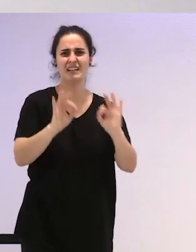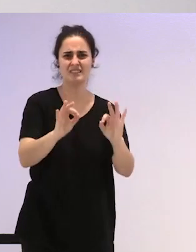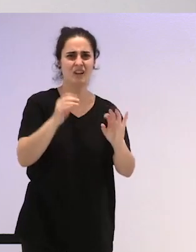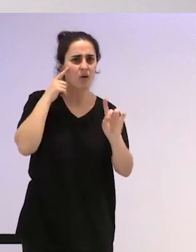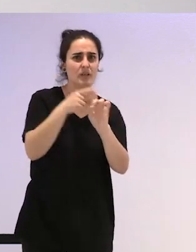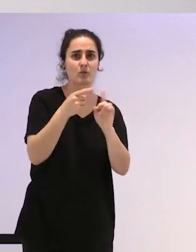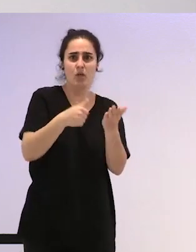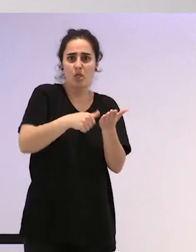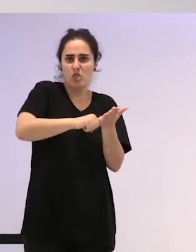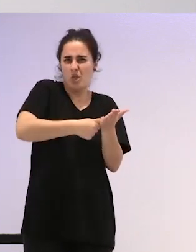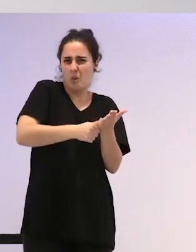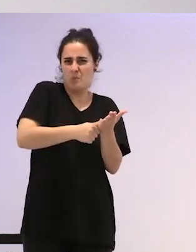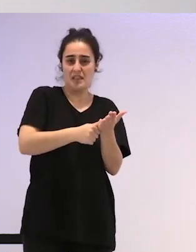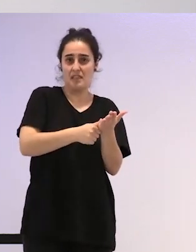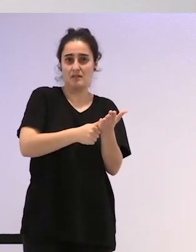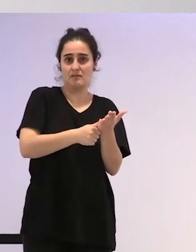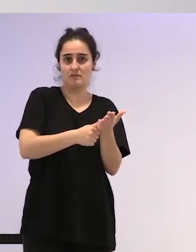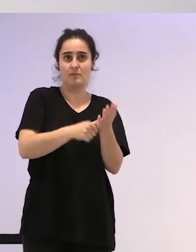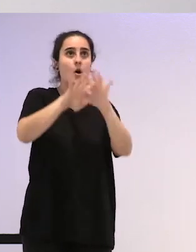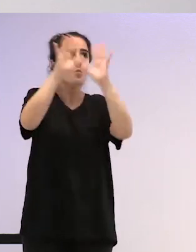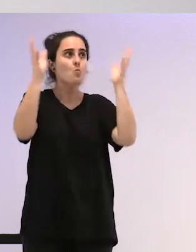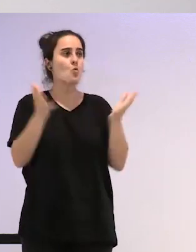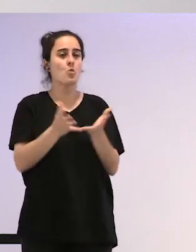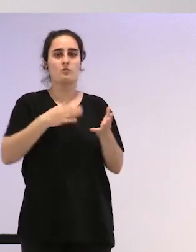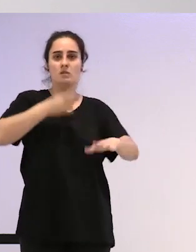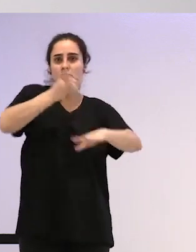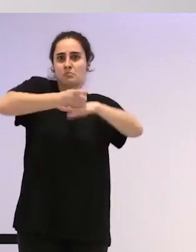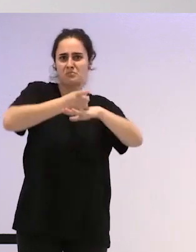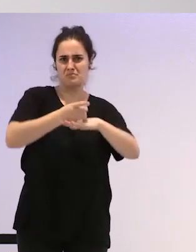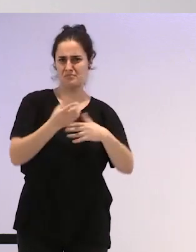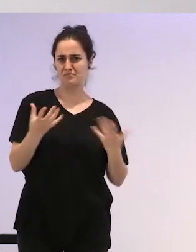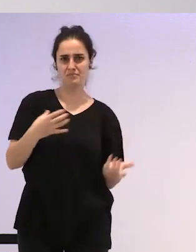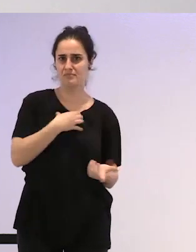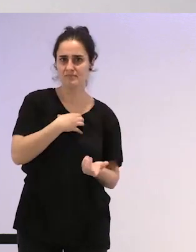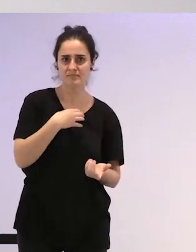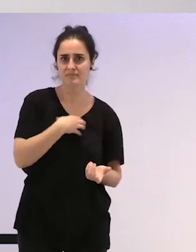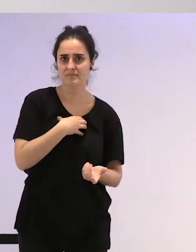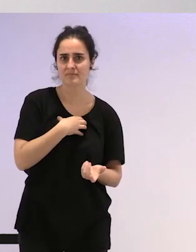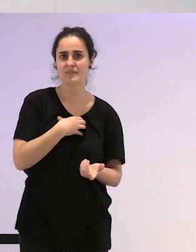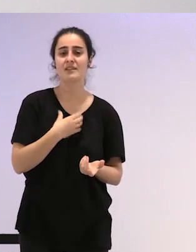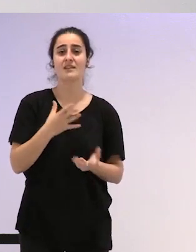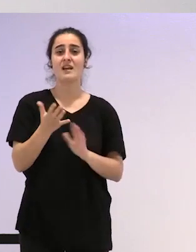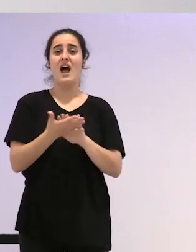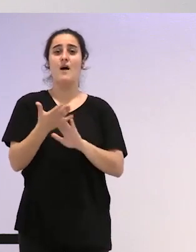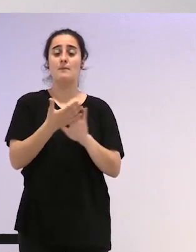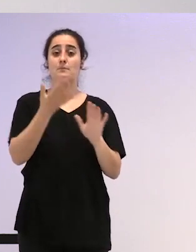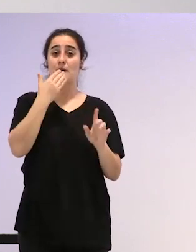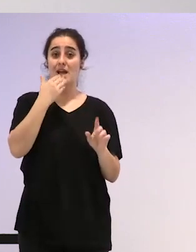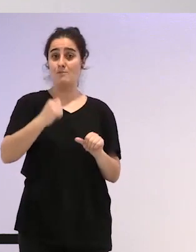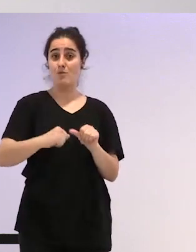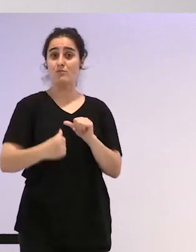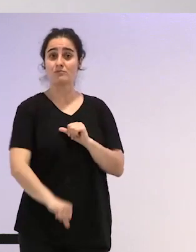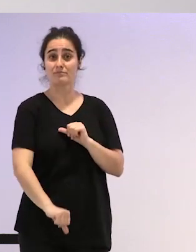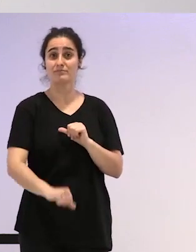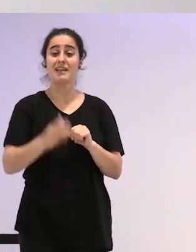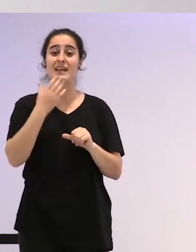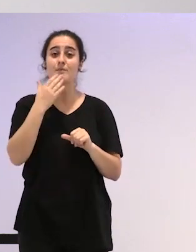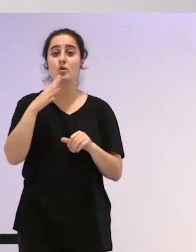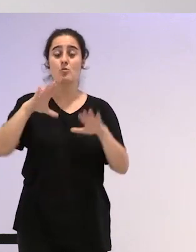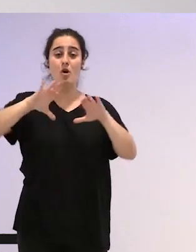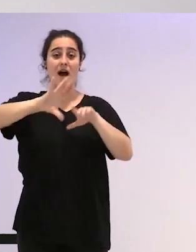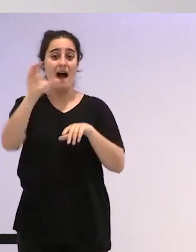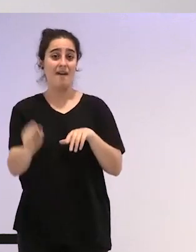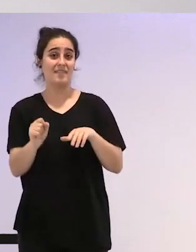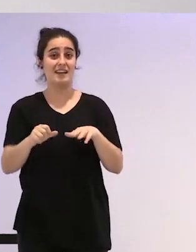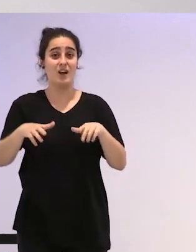una documentación simplemente por el mundo? Hablamos de la mutilación genital en África, pero aquí, no sé, por ejemplo, en